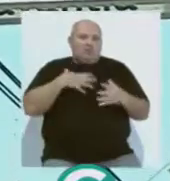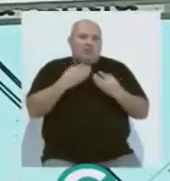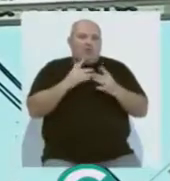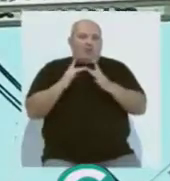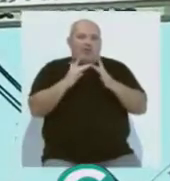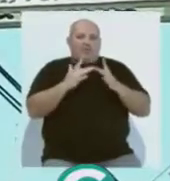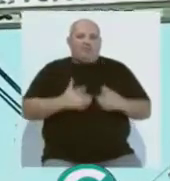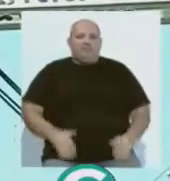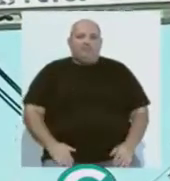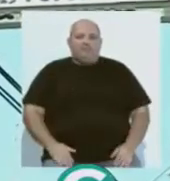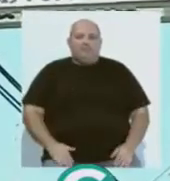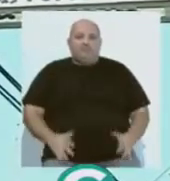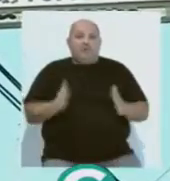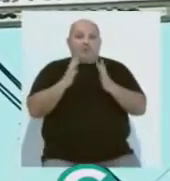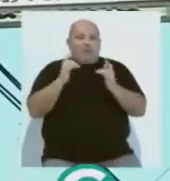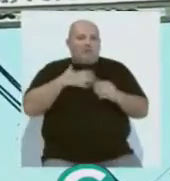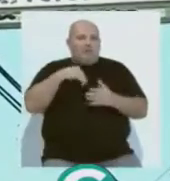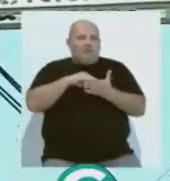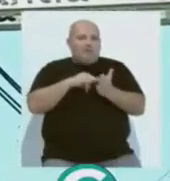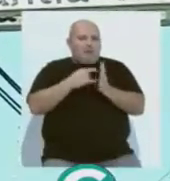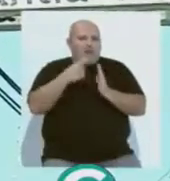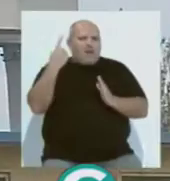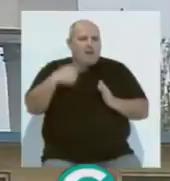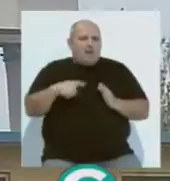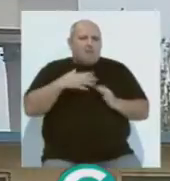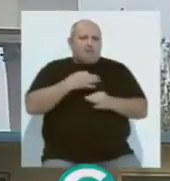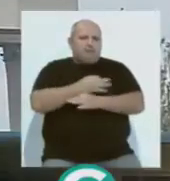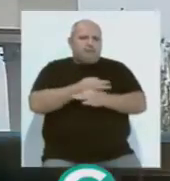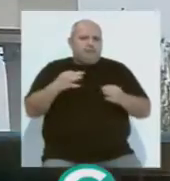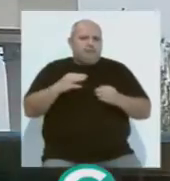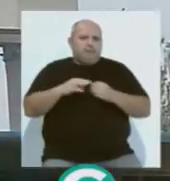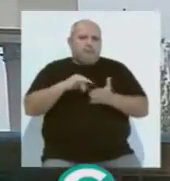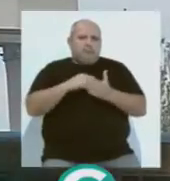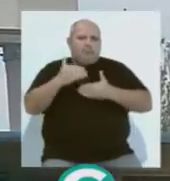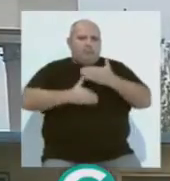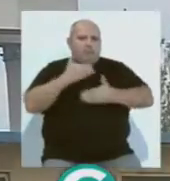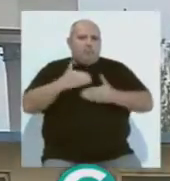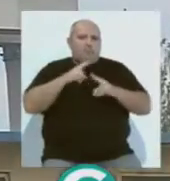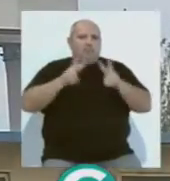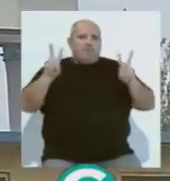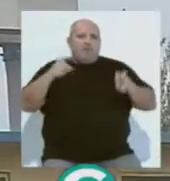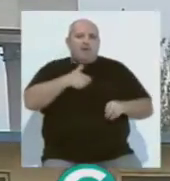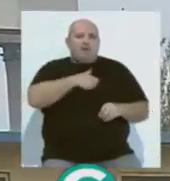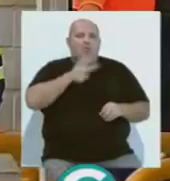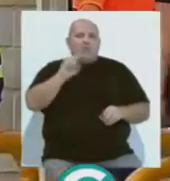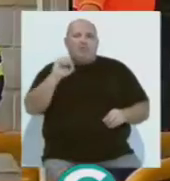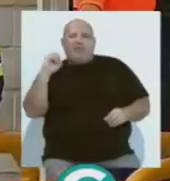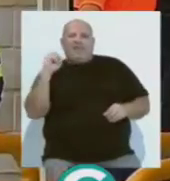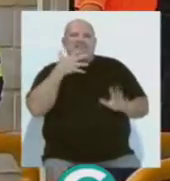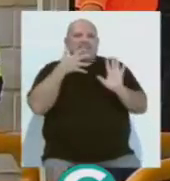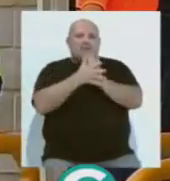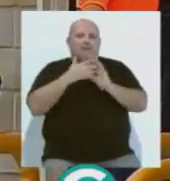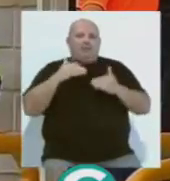conciliación. El plan estratégico de Navantia incluye un plan de eficiencia operativa para el desarrollo del llamado Astillero 4.0